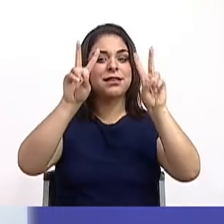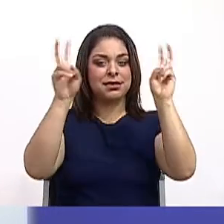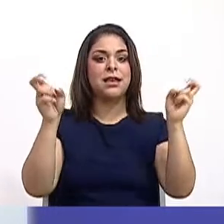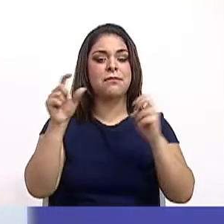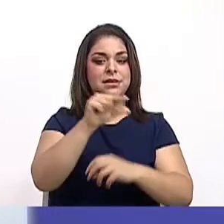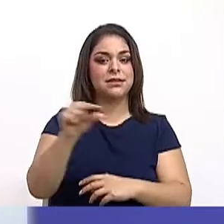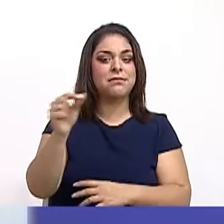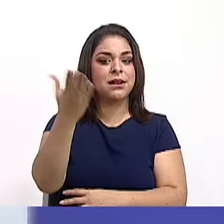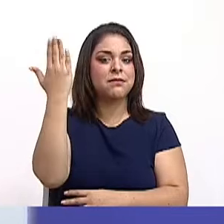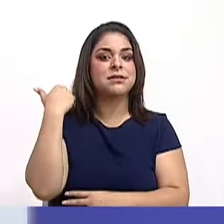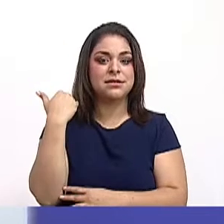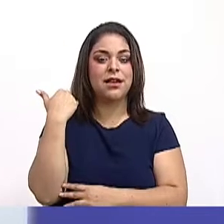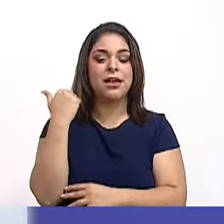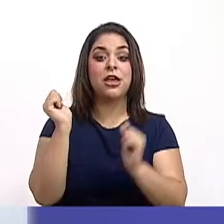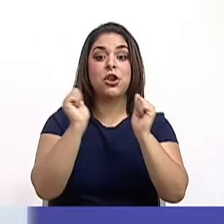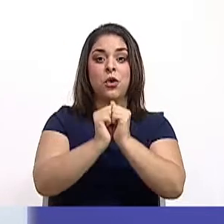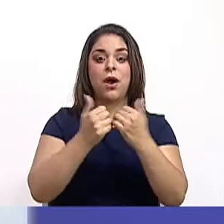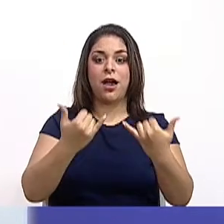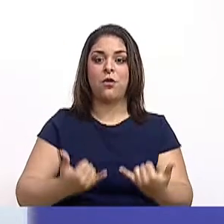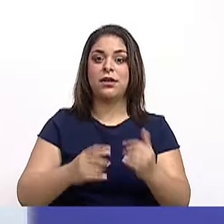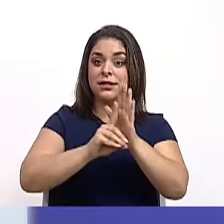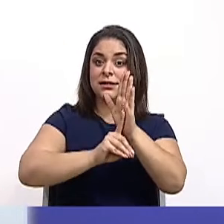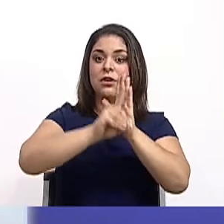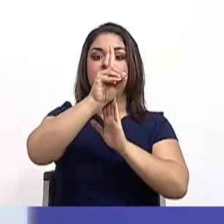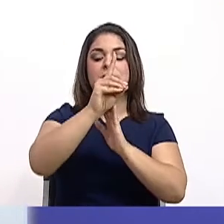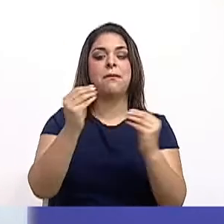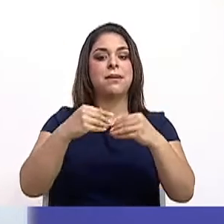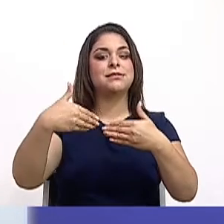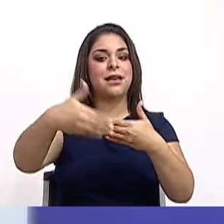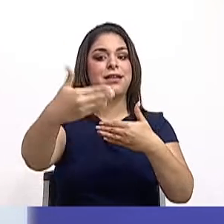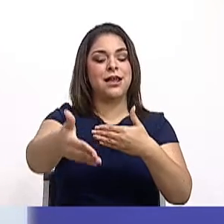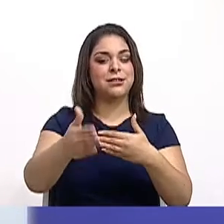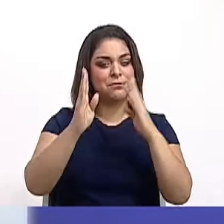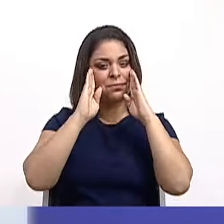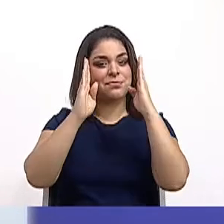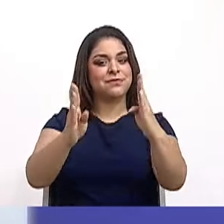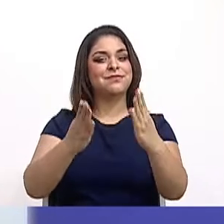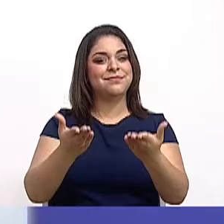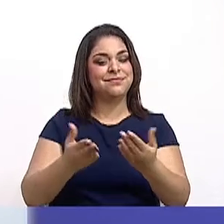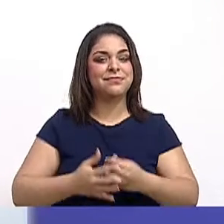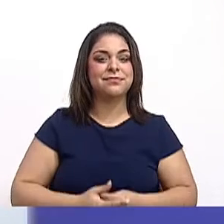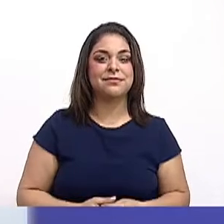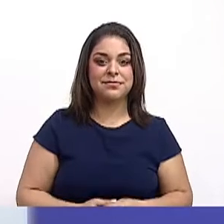vimos la semana pasada y con lo que vamos a desarrollar más adelante? Así que pongan atención.